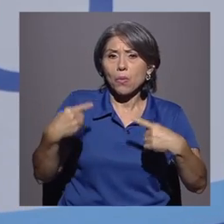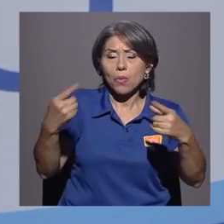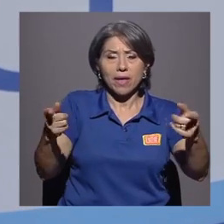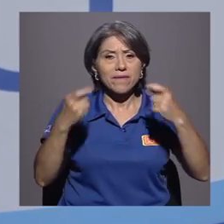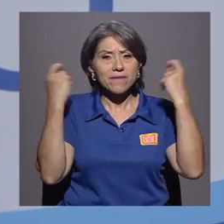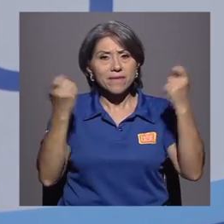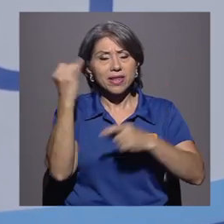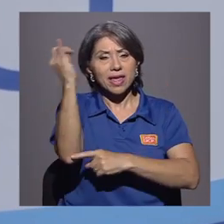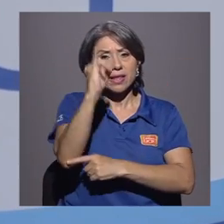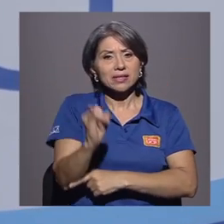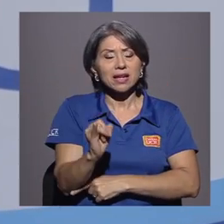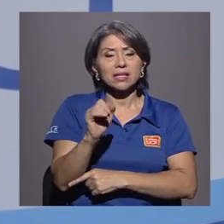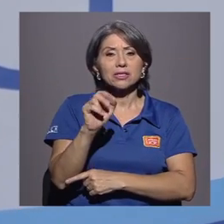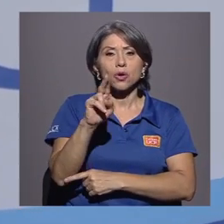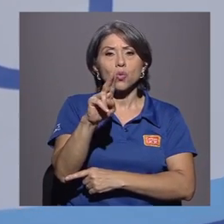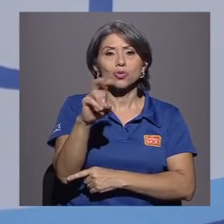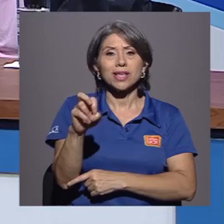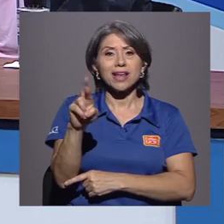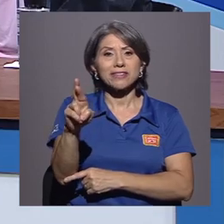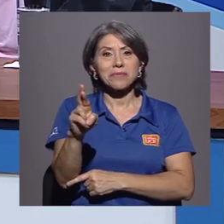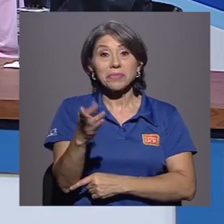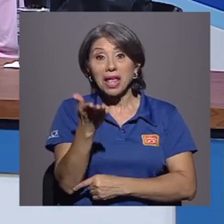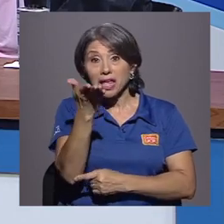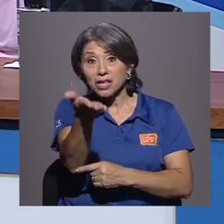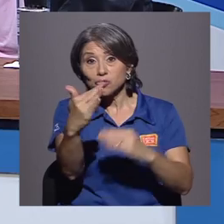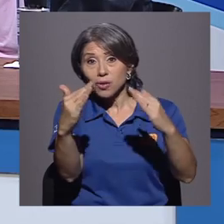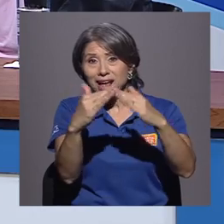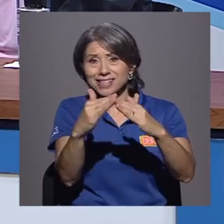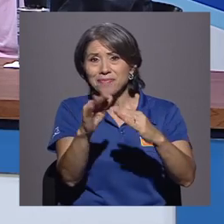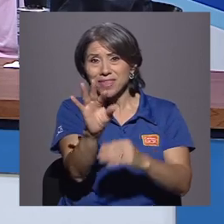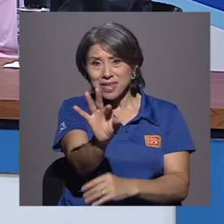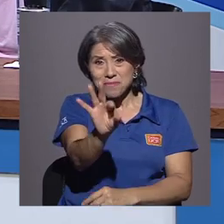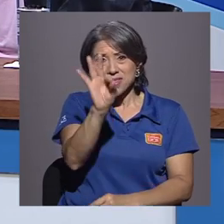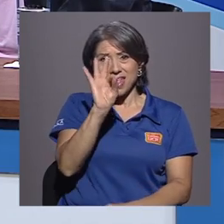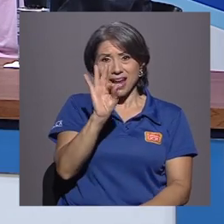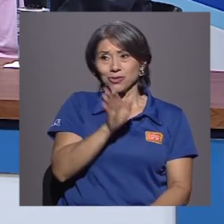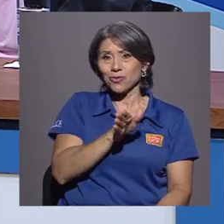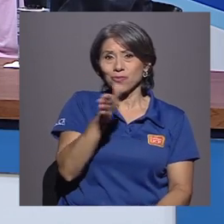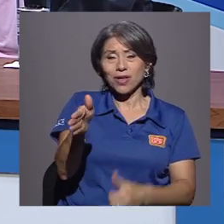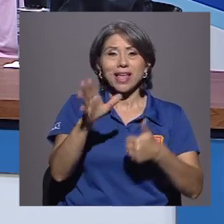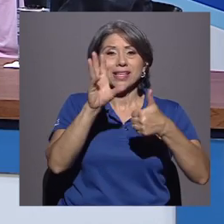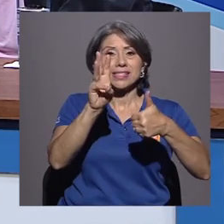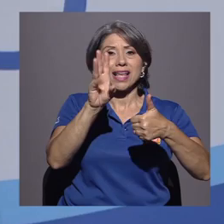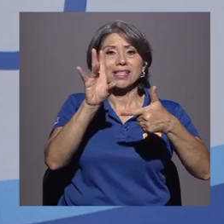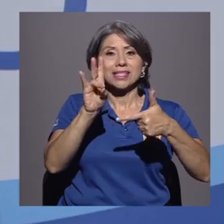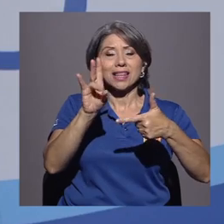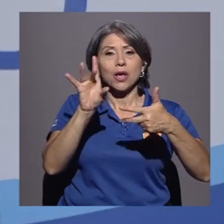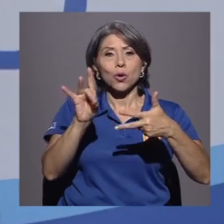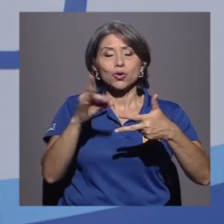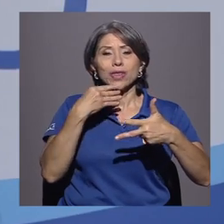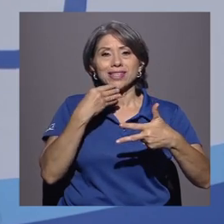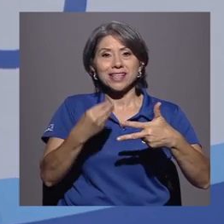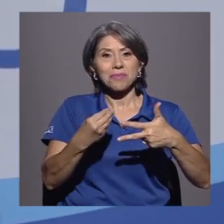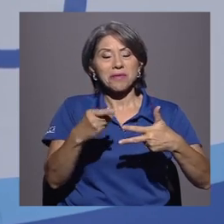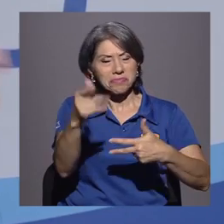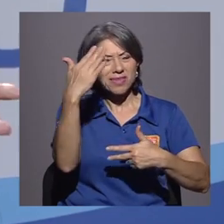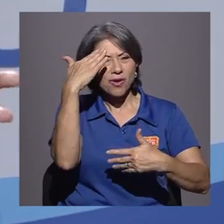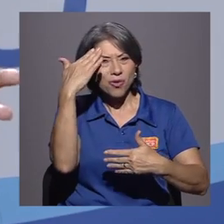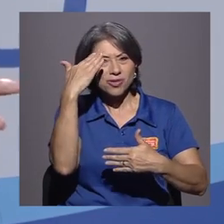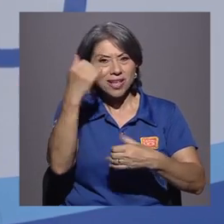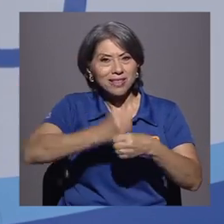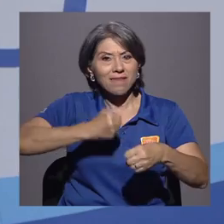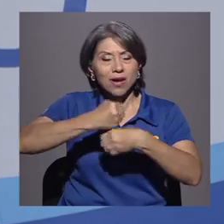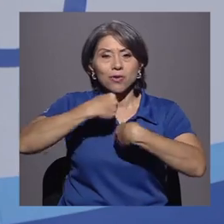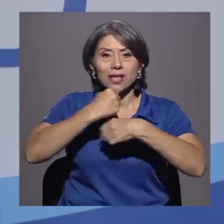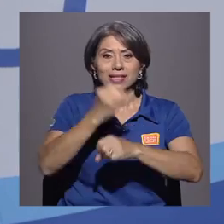artes UCR. Y, bueno, invitarlos a ustedes allá en su casa a que se den la vuelta, ¿verdad? El 6, 7 y 8 de diciembre para que conozcan el trabajo